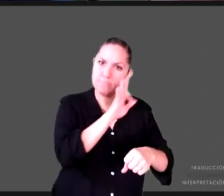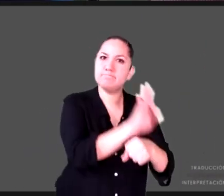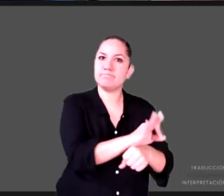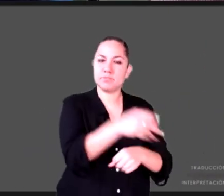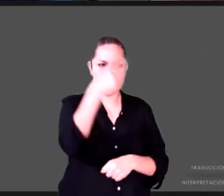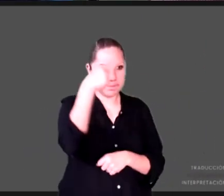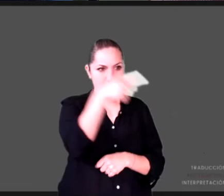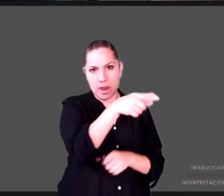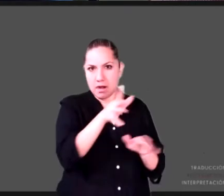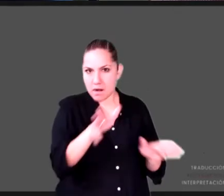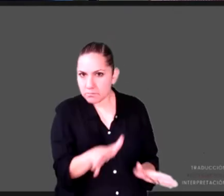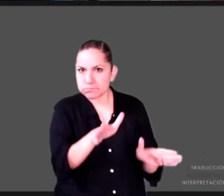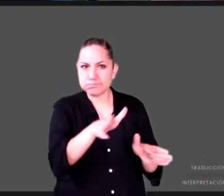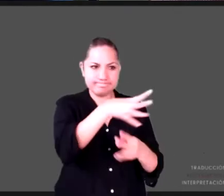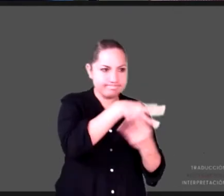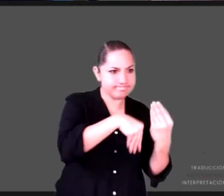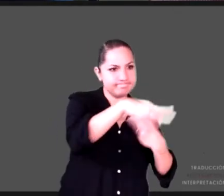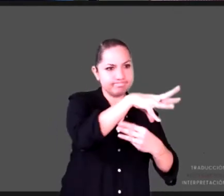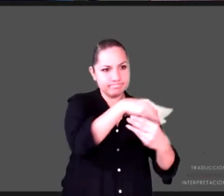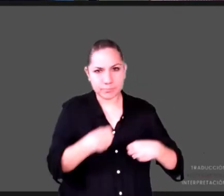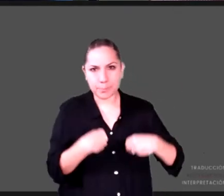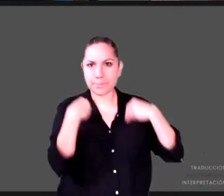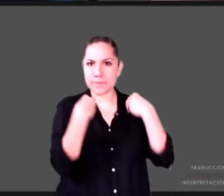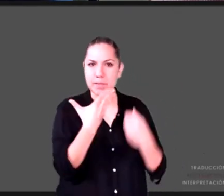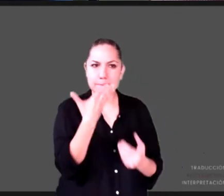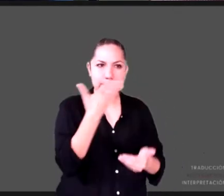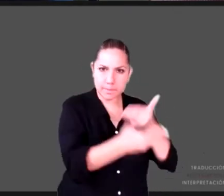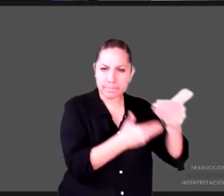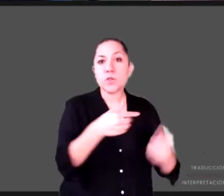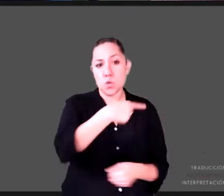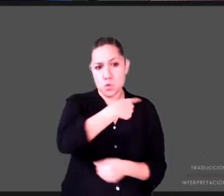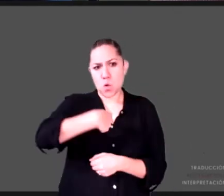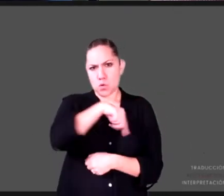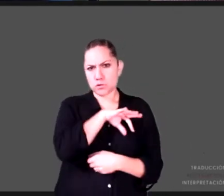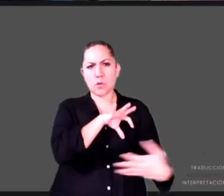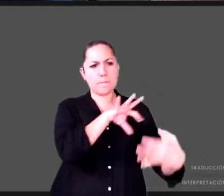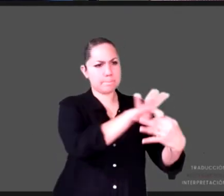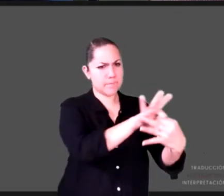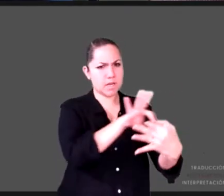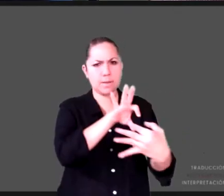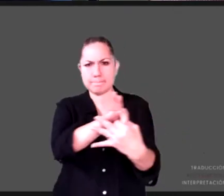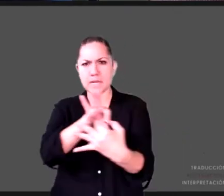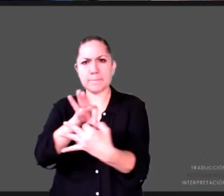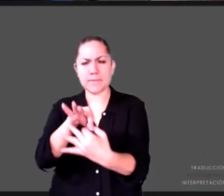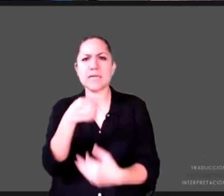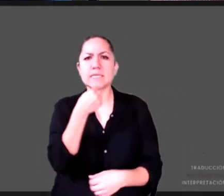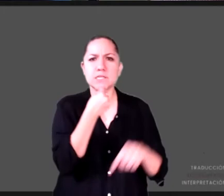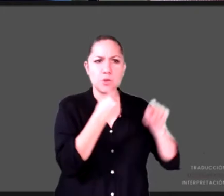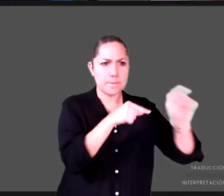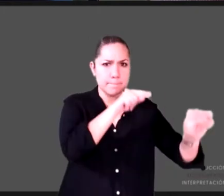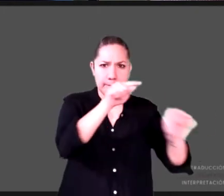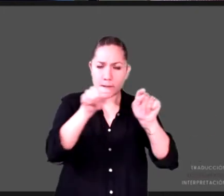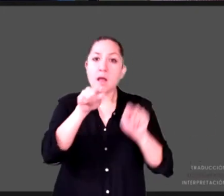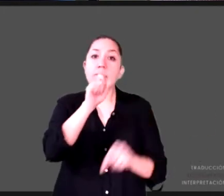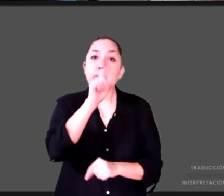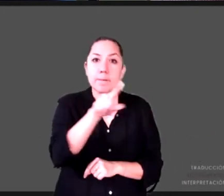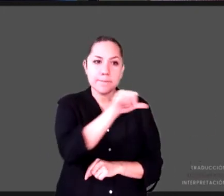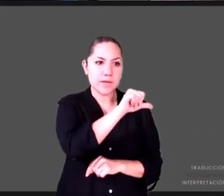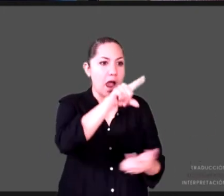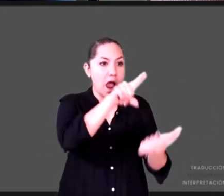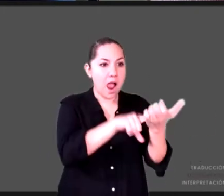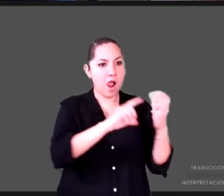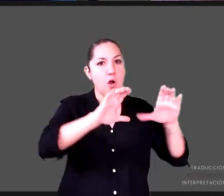comunitario con los mismos niños y niñas, pero también con todos los actores sociales dentro de la comunidad.